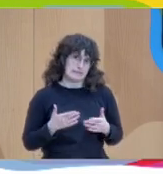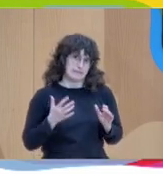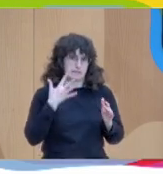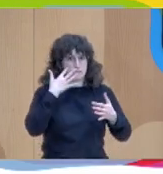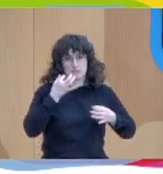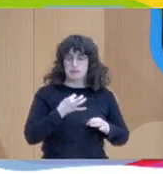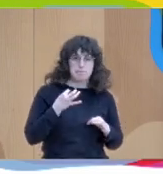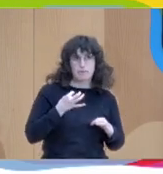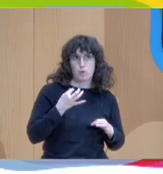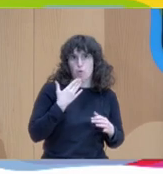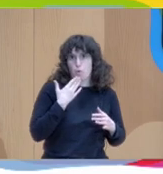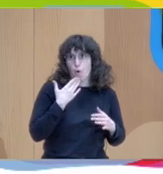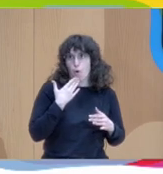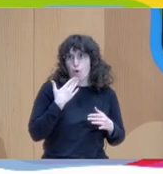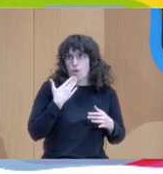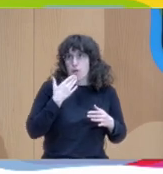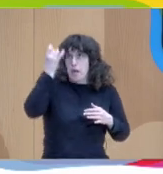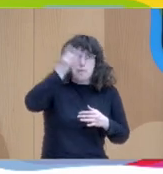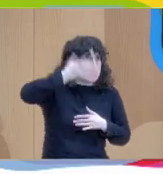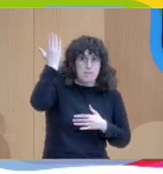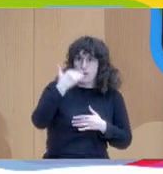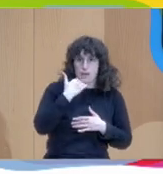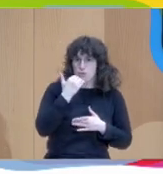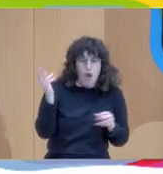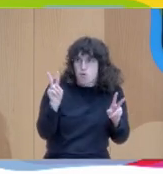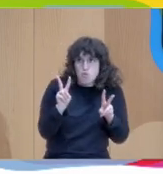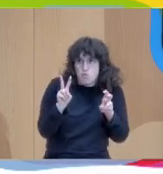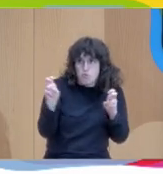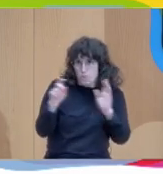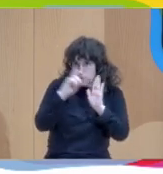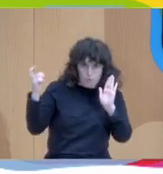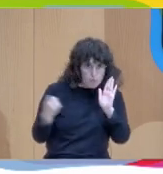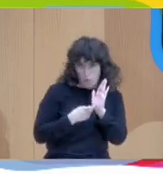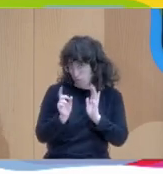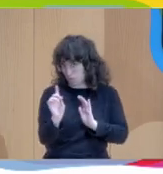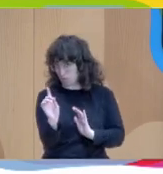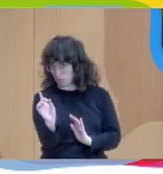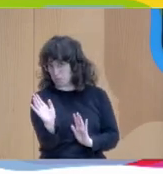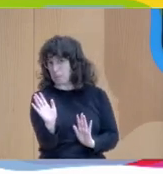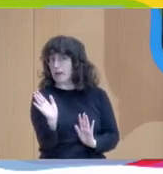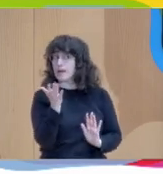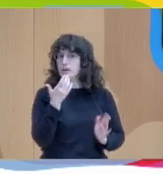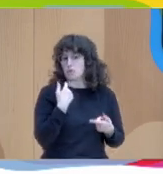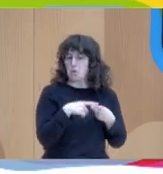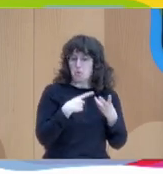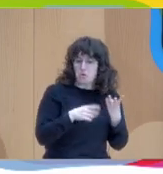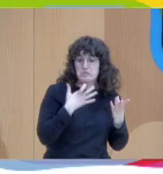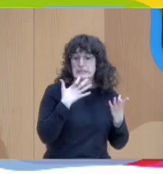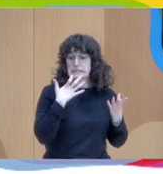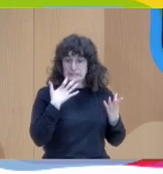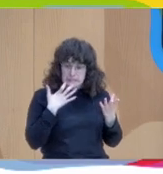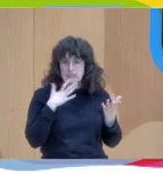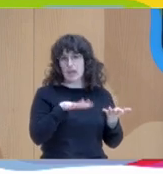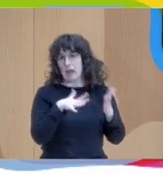que no existan cosas que nuevísimas ¿no? Sí que son cosas que aplicadas de una manera determinada en un contexto